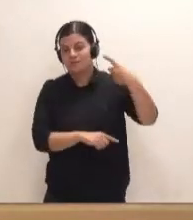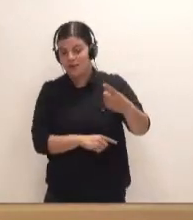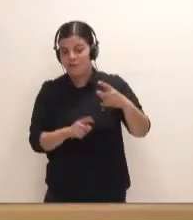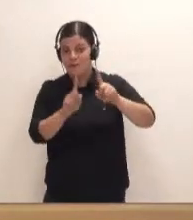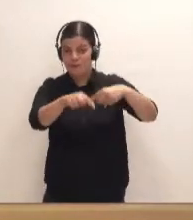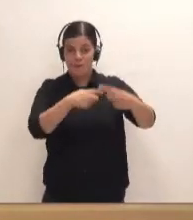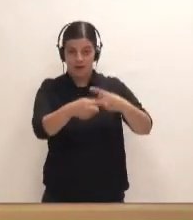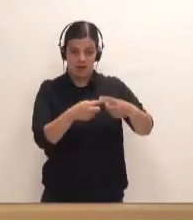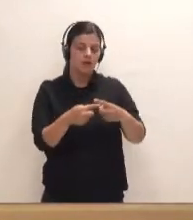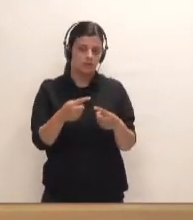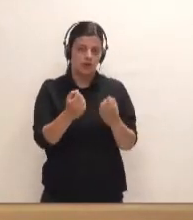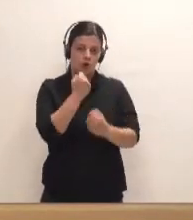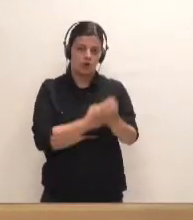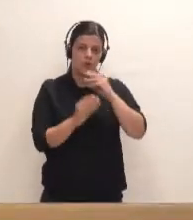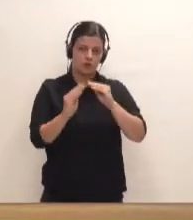familias.